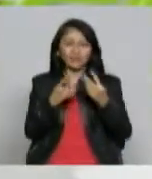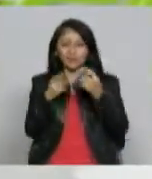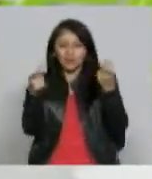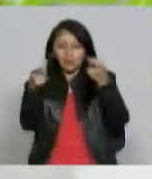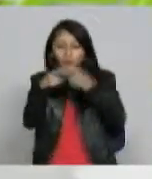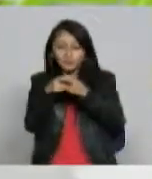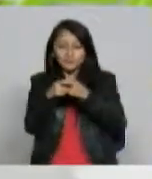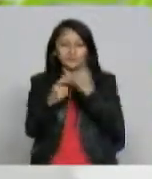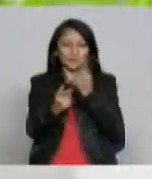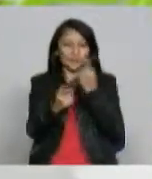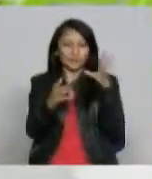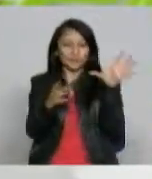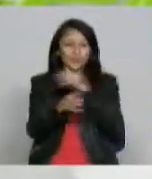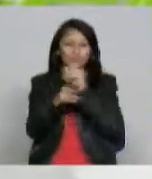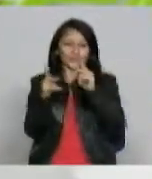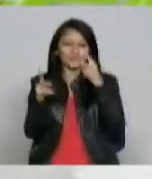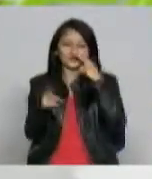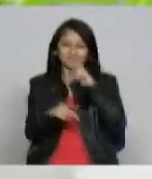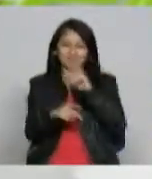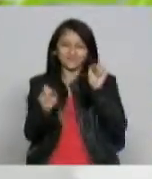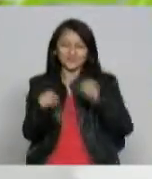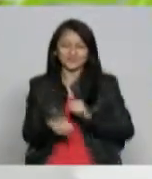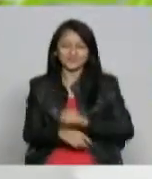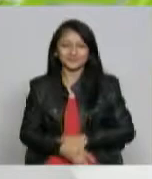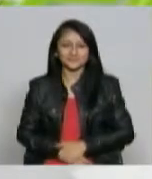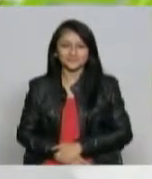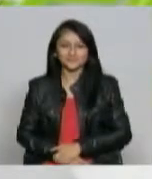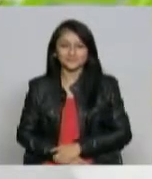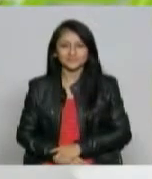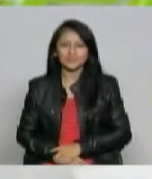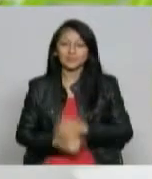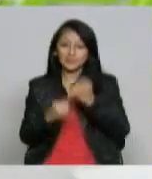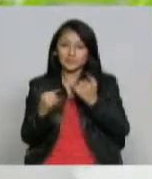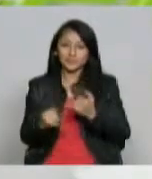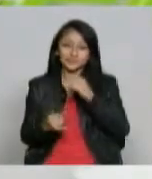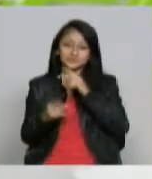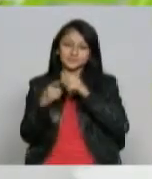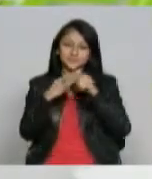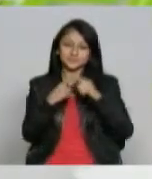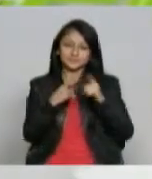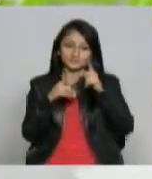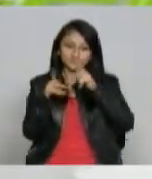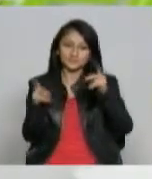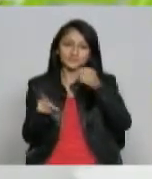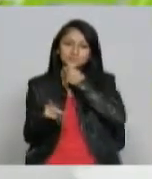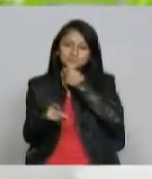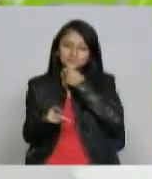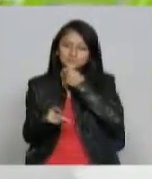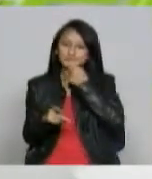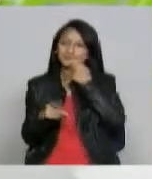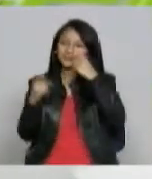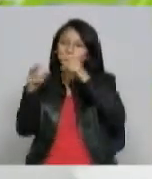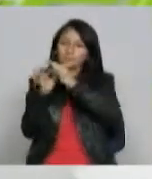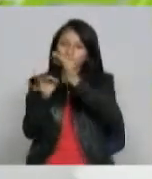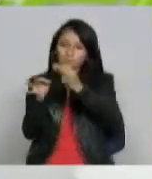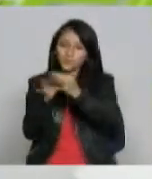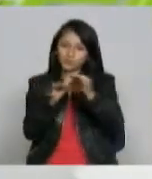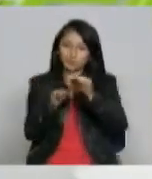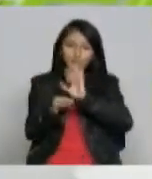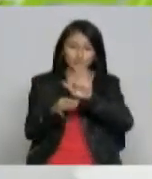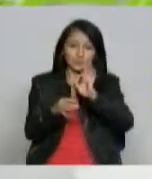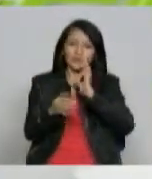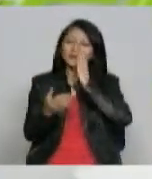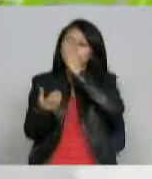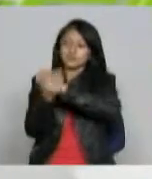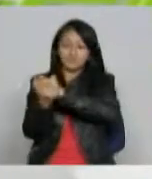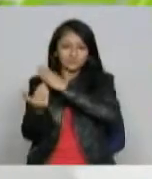hacer historia bueno y para los periodistas que se encuentran en provincia en los municipios ustedes van directamente a hacer locaciones a los municipios o